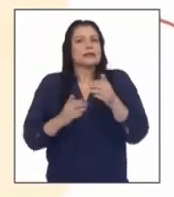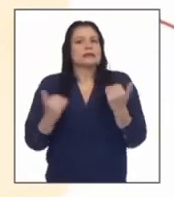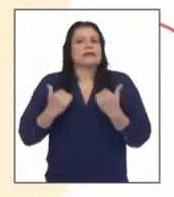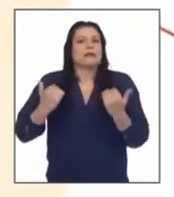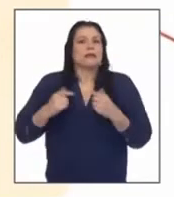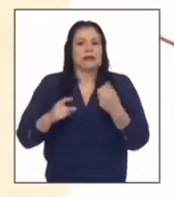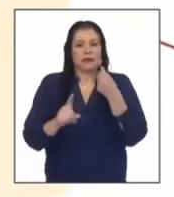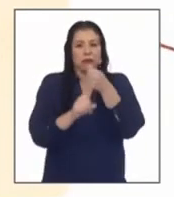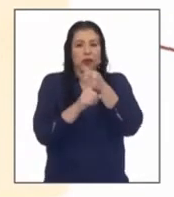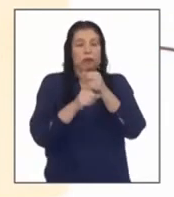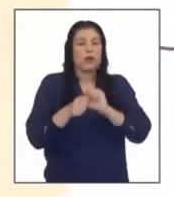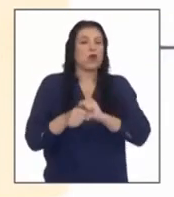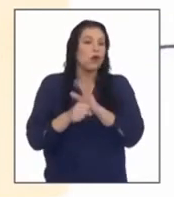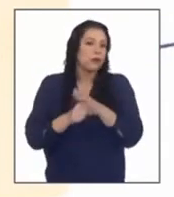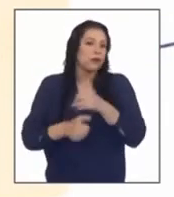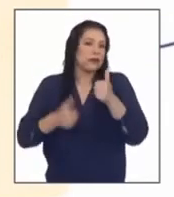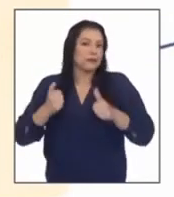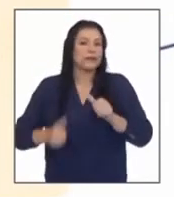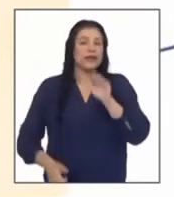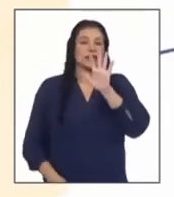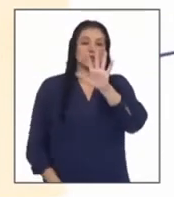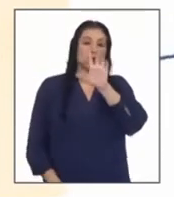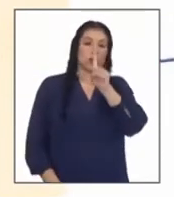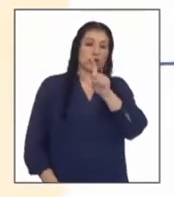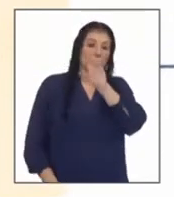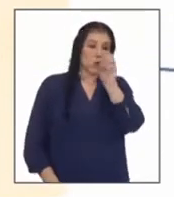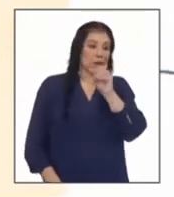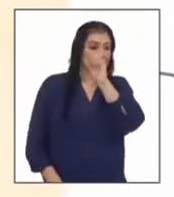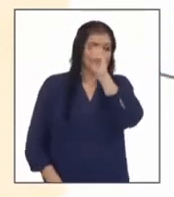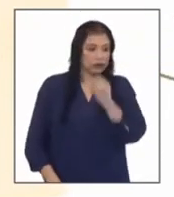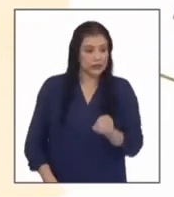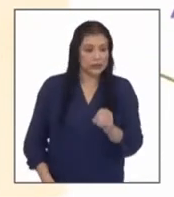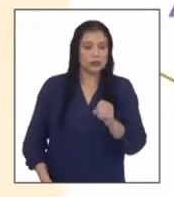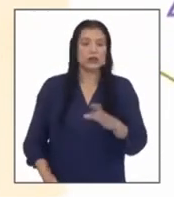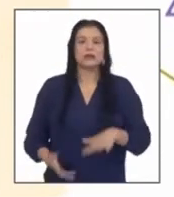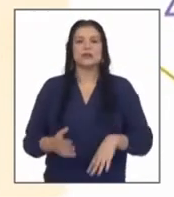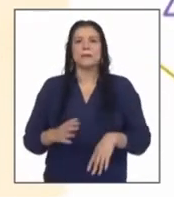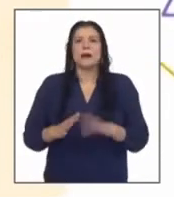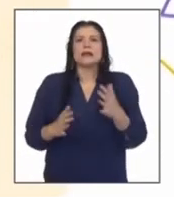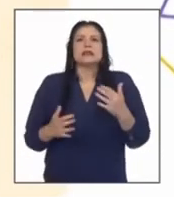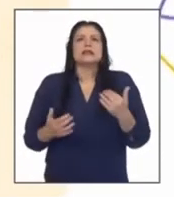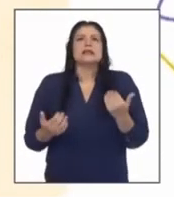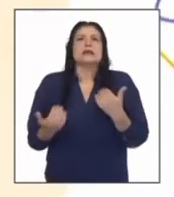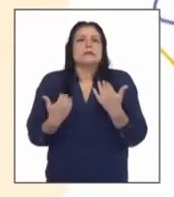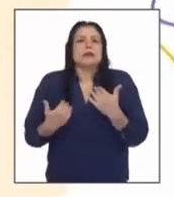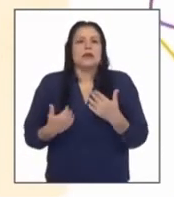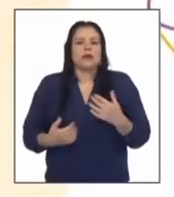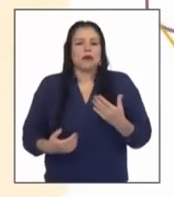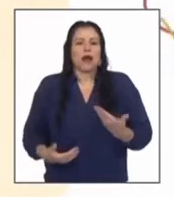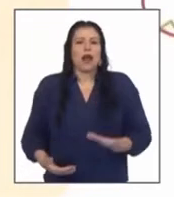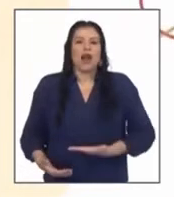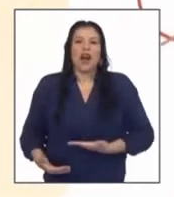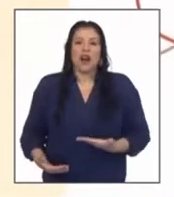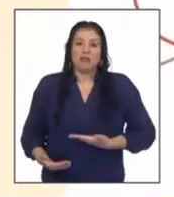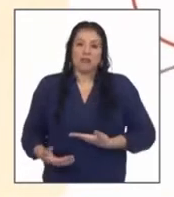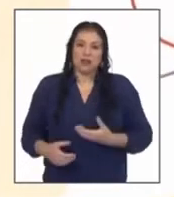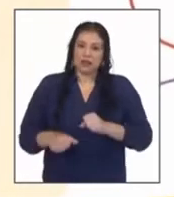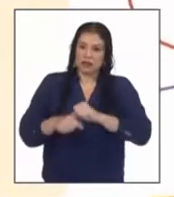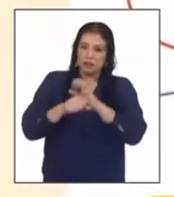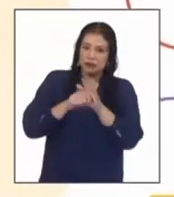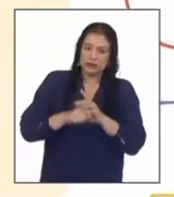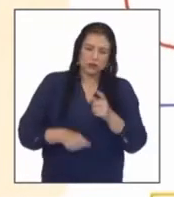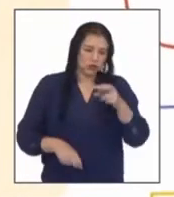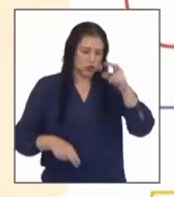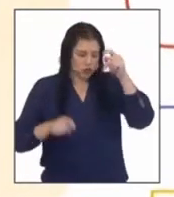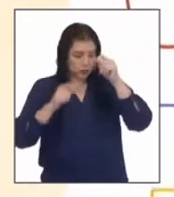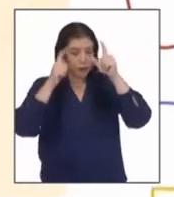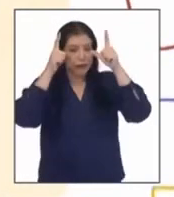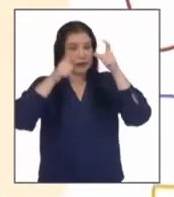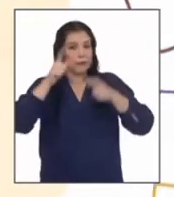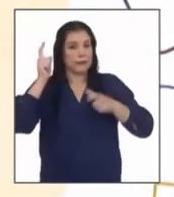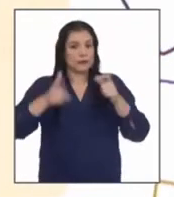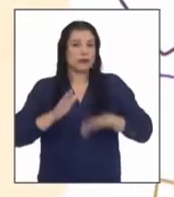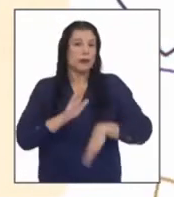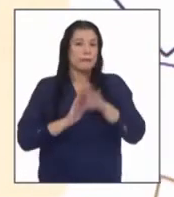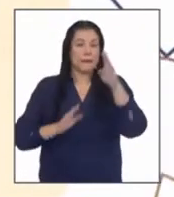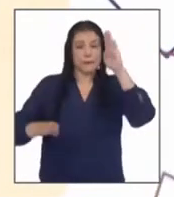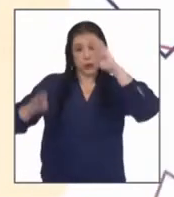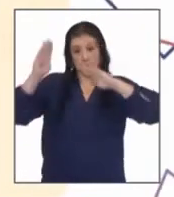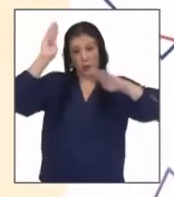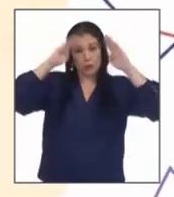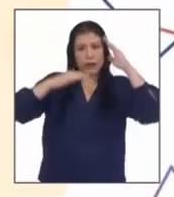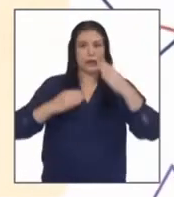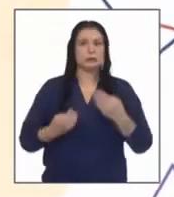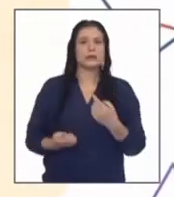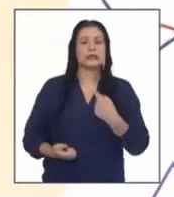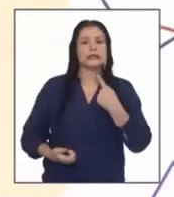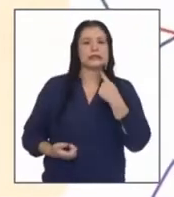el propio virus 51 por ciento afirma tenerle más miedo al hambre que al coronavirus no sorprende que las personas que más preocupadas están por su